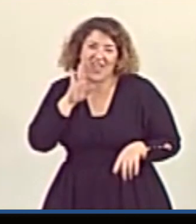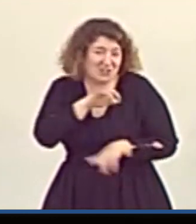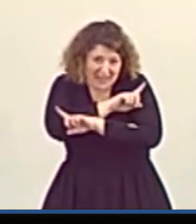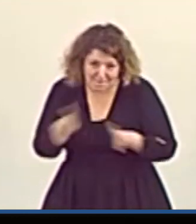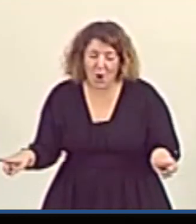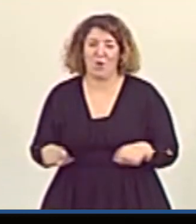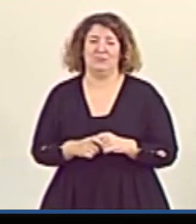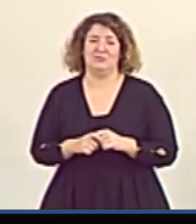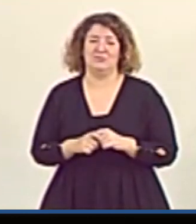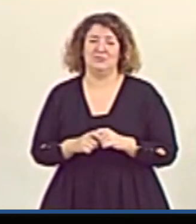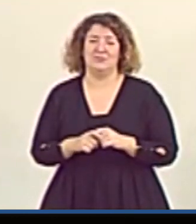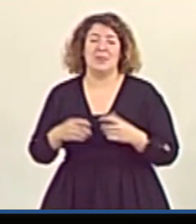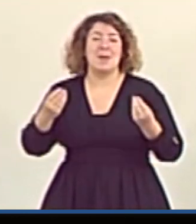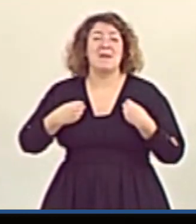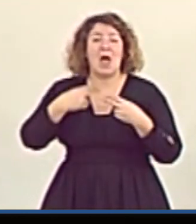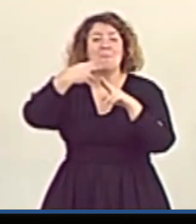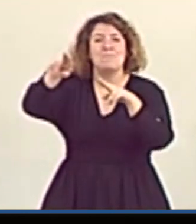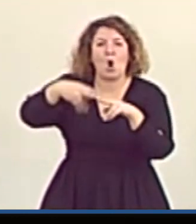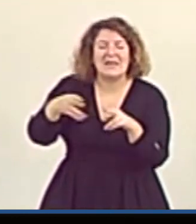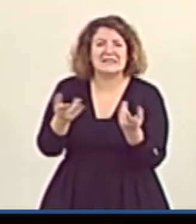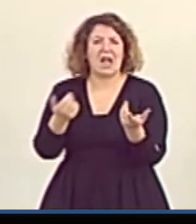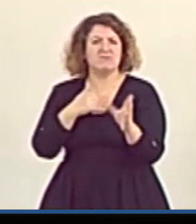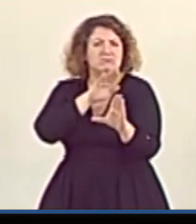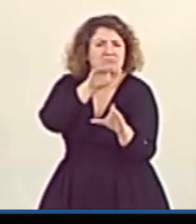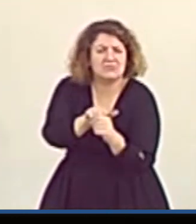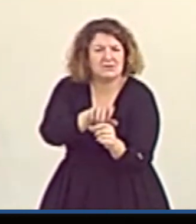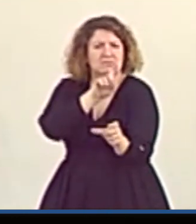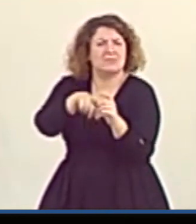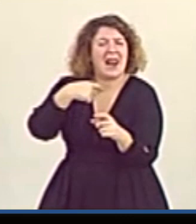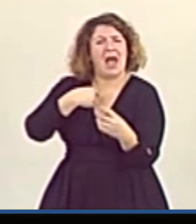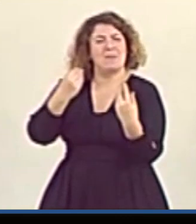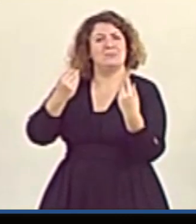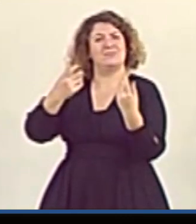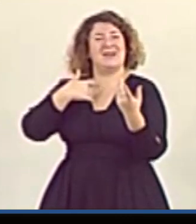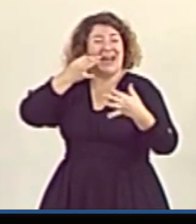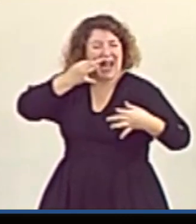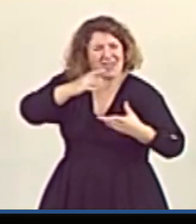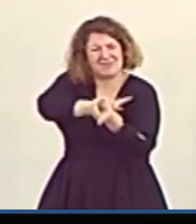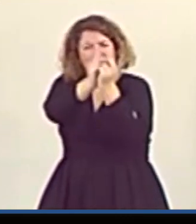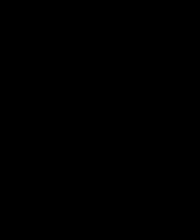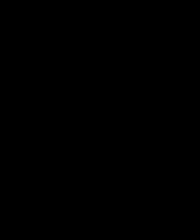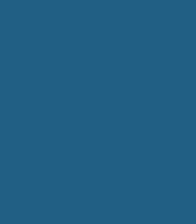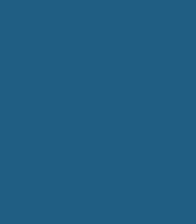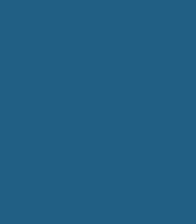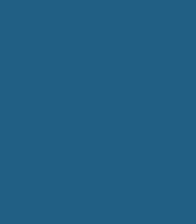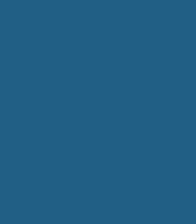delito. Participar de la vida política para intentar transformar la realidad no es delito.